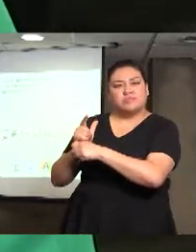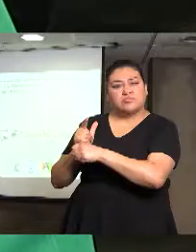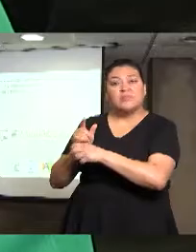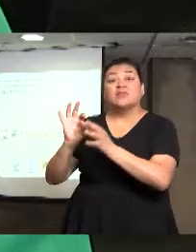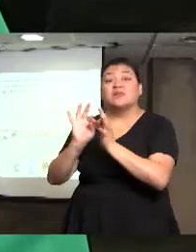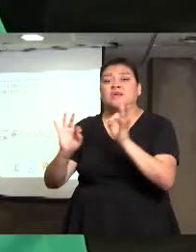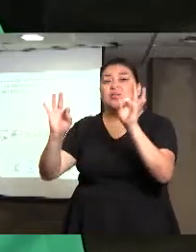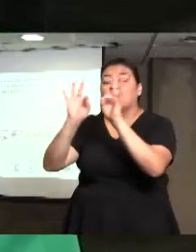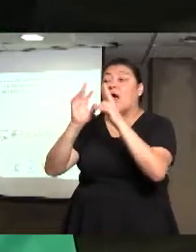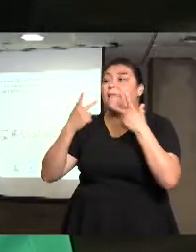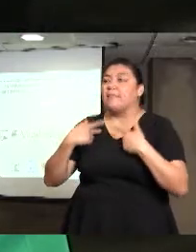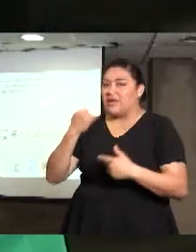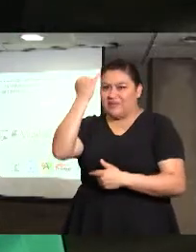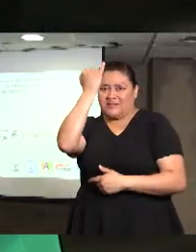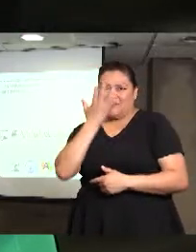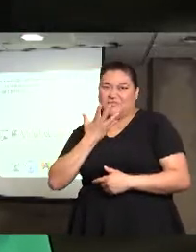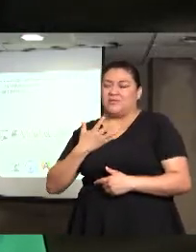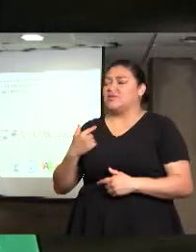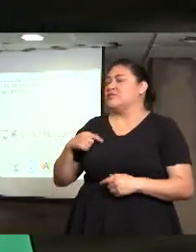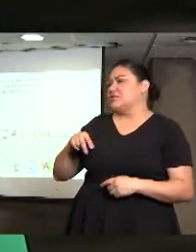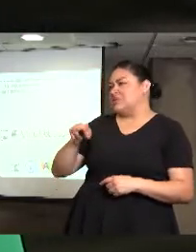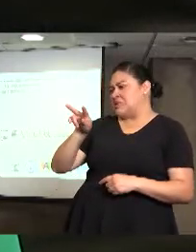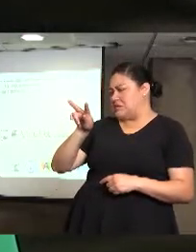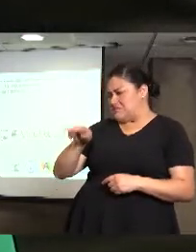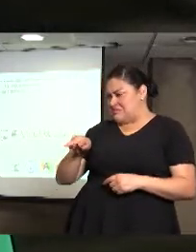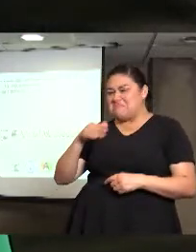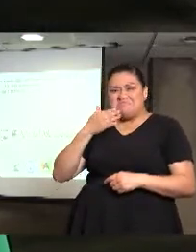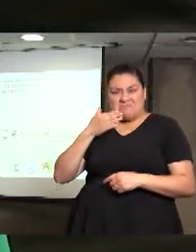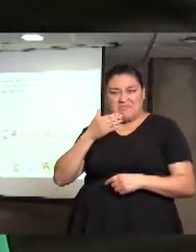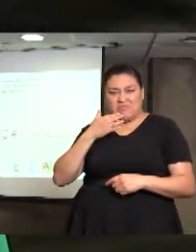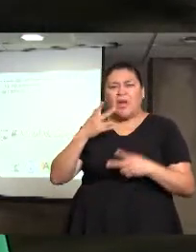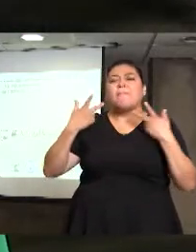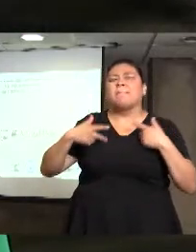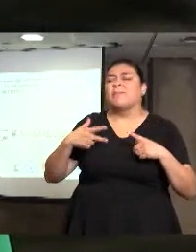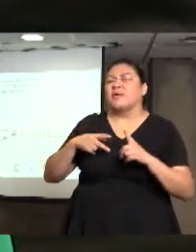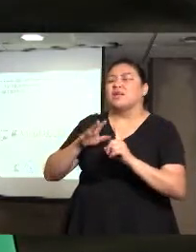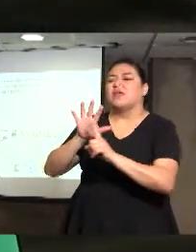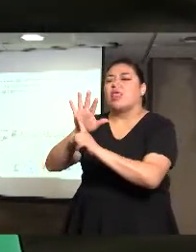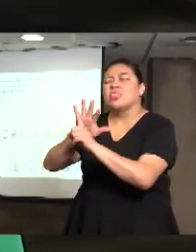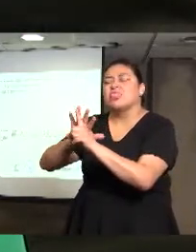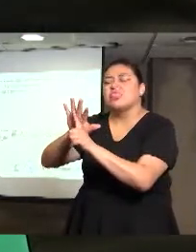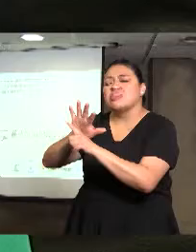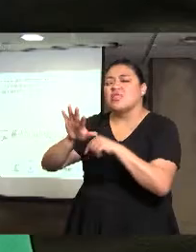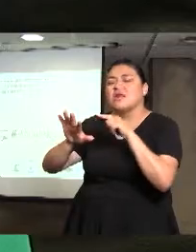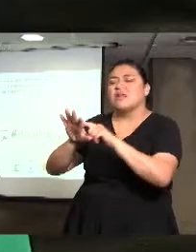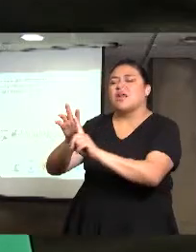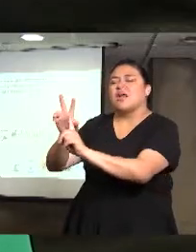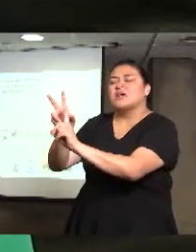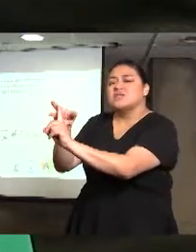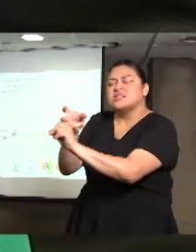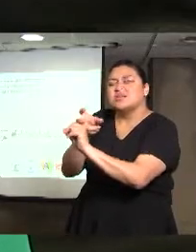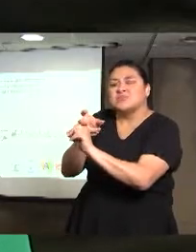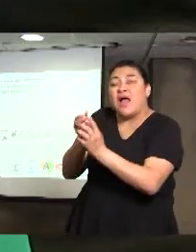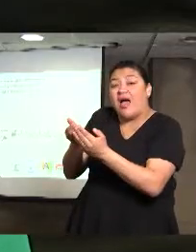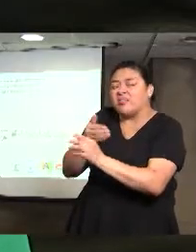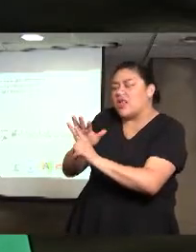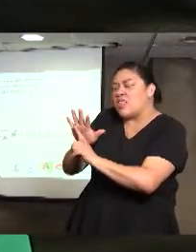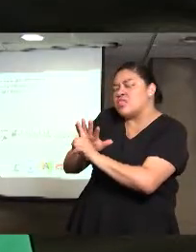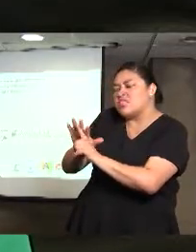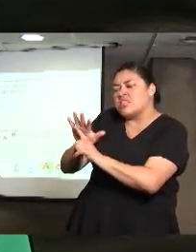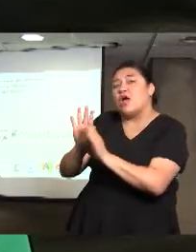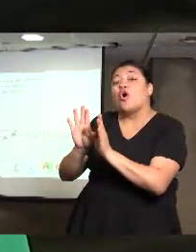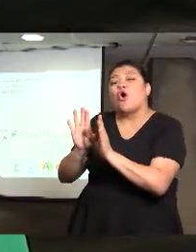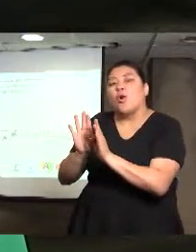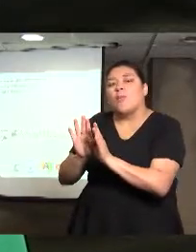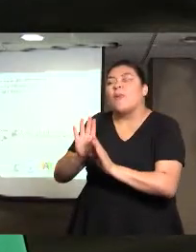más allá de las apariencias, comúnmente las estrategias que utilizan las redes de crimen organizado, para enganchar a las víctimas,